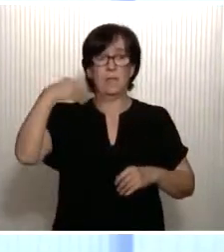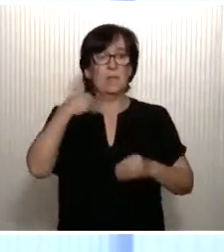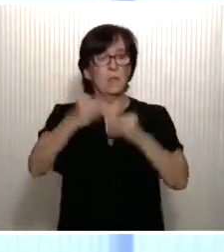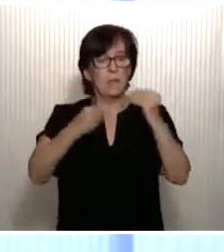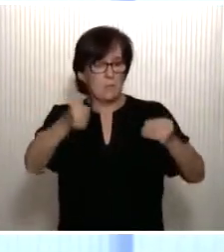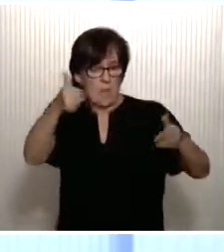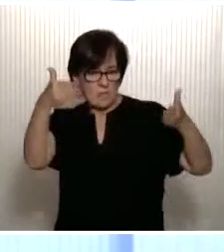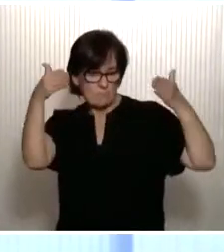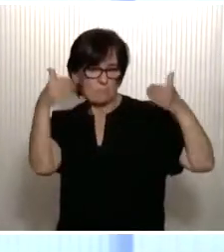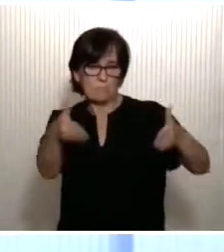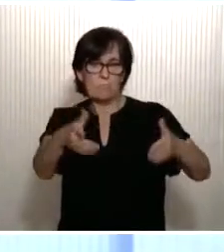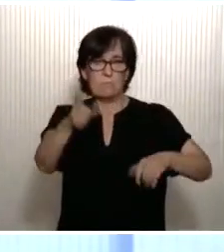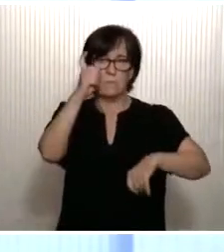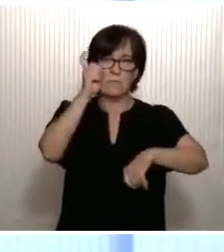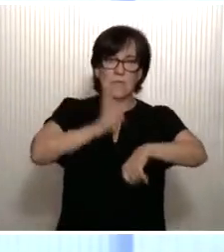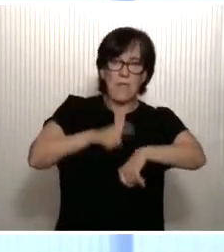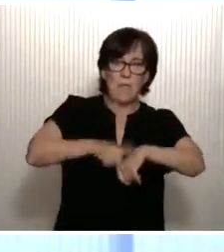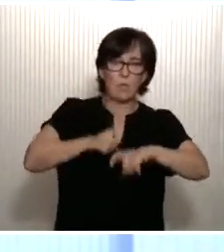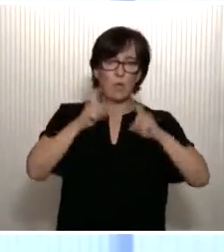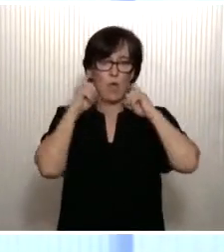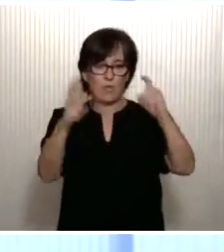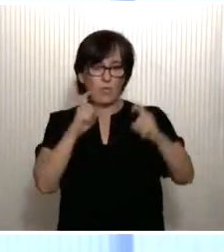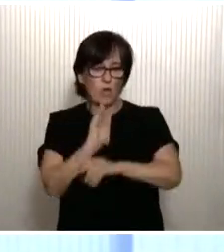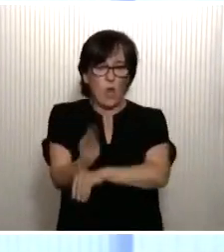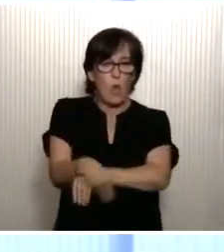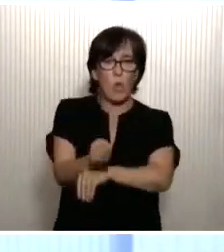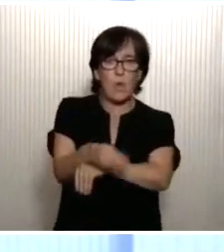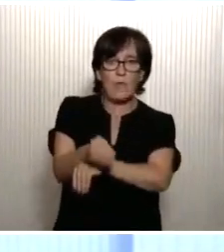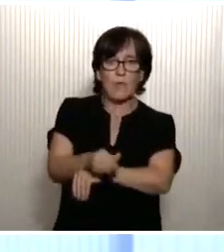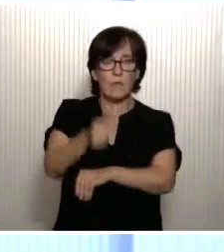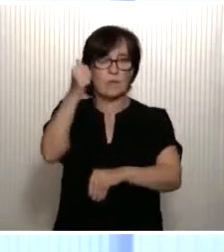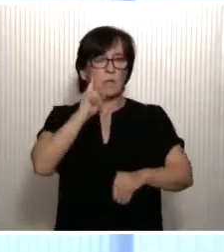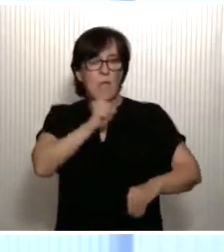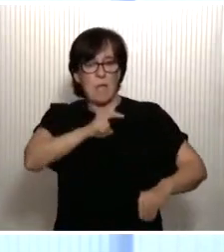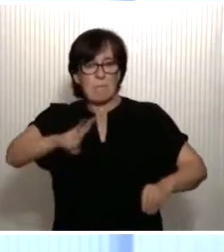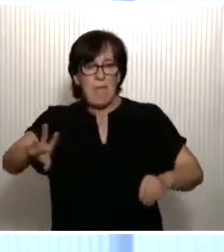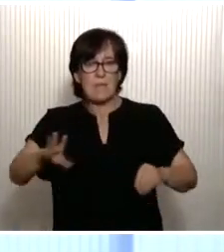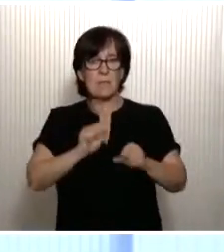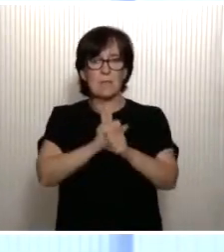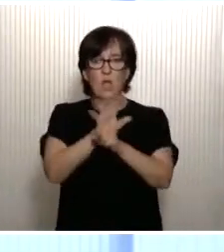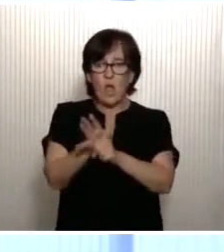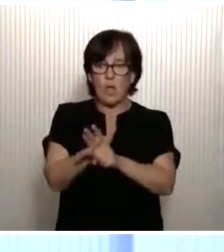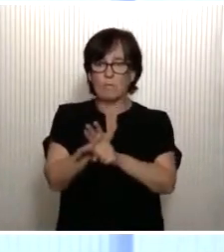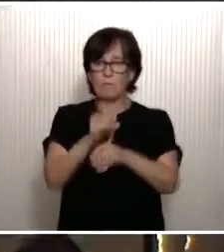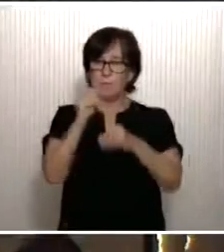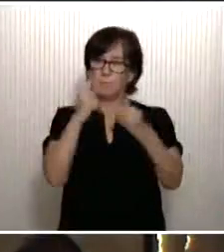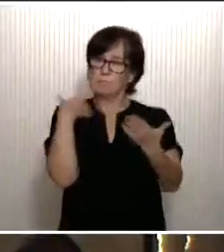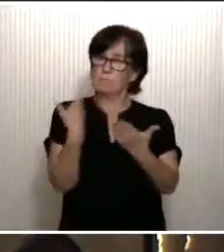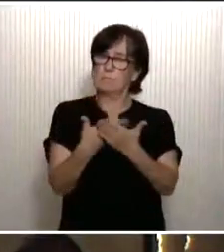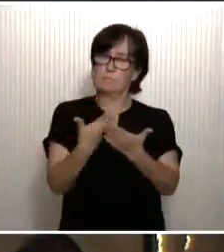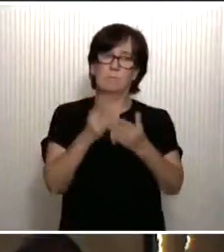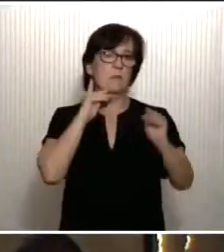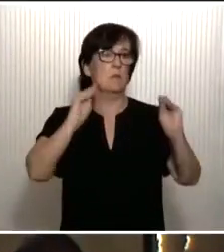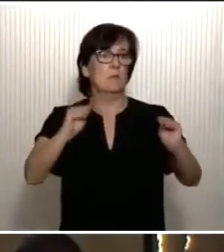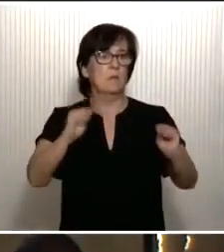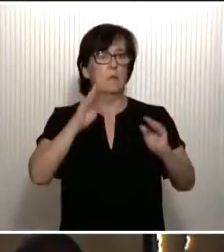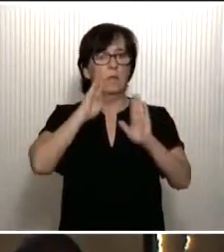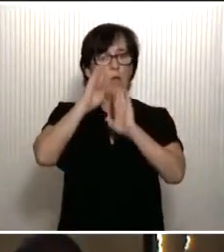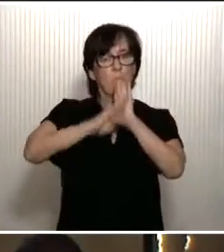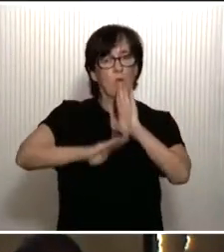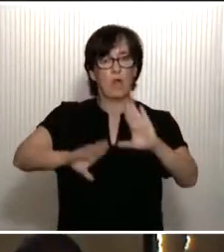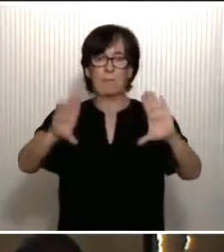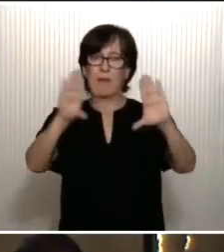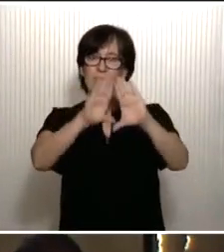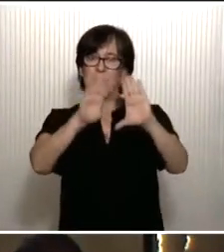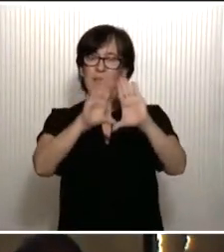han dedicado más tiempo y más esfuerzos a los cuidados. Los meses del COVID dejan en evidencia que un programa feminista